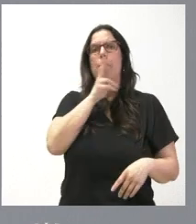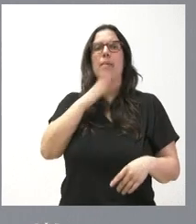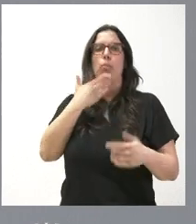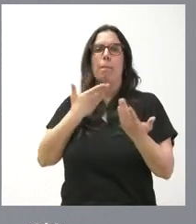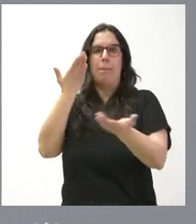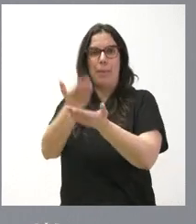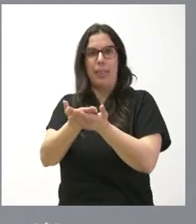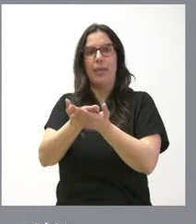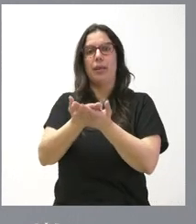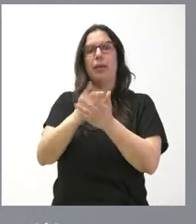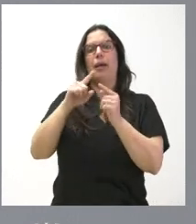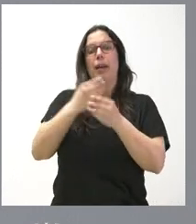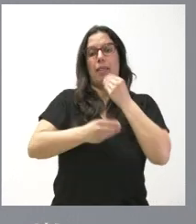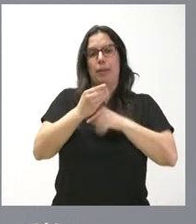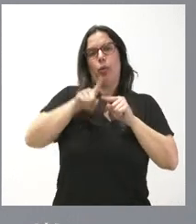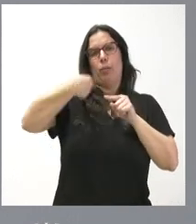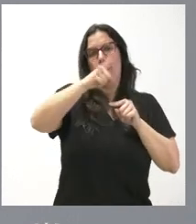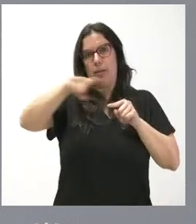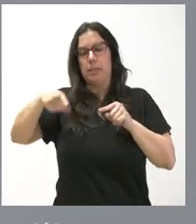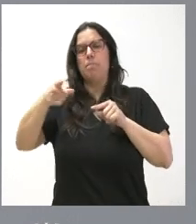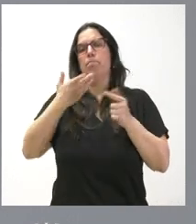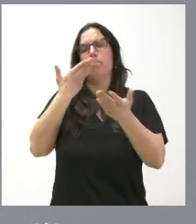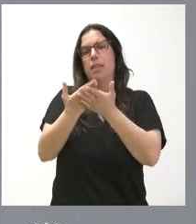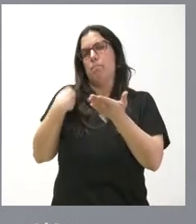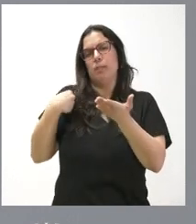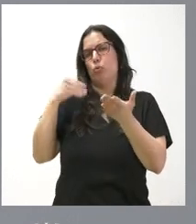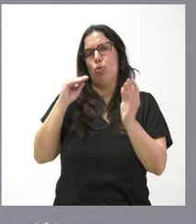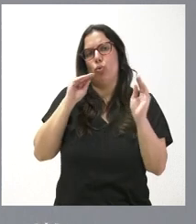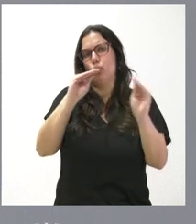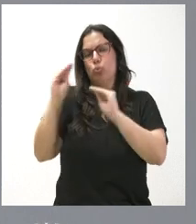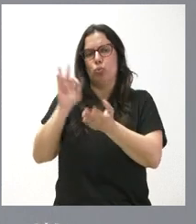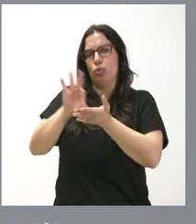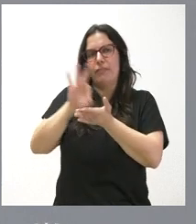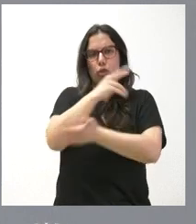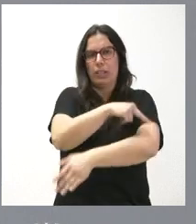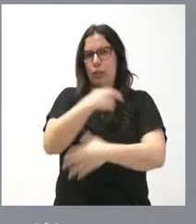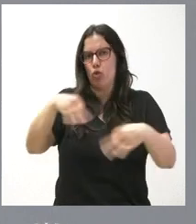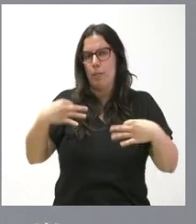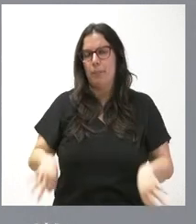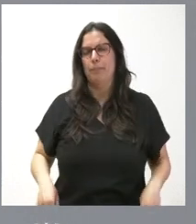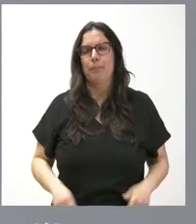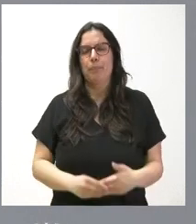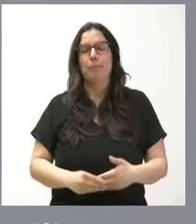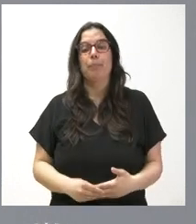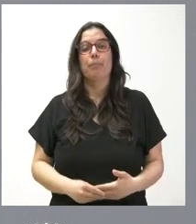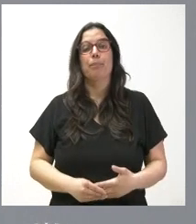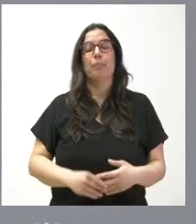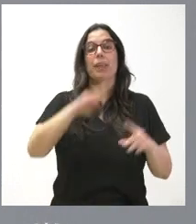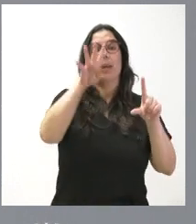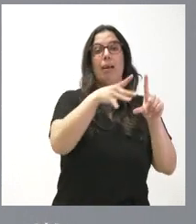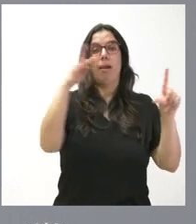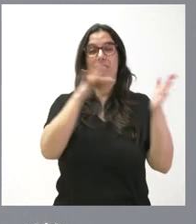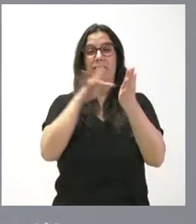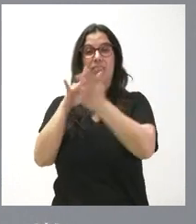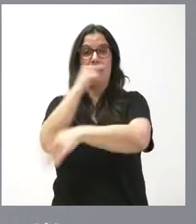la misma en los meses siguientes al nacimiento a través de los correspondientes servicios sanitarios. Para cumplir con el calendario oficial de